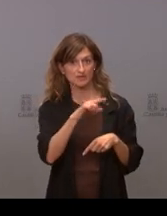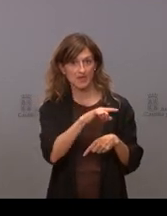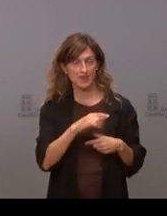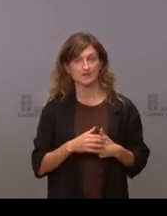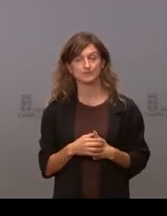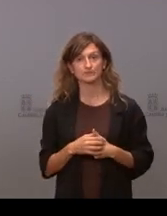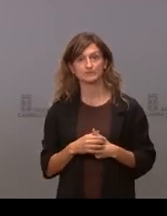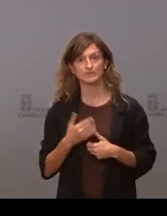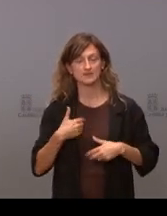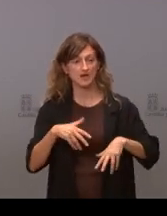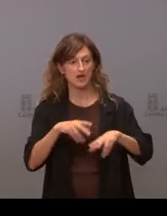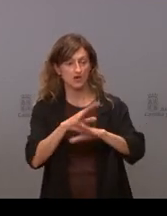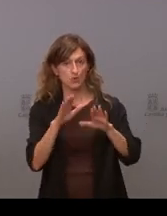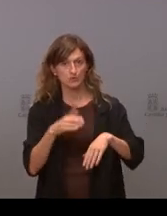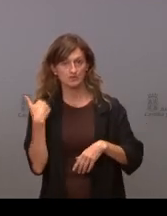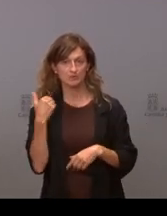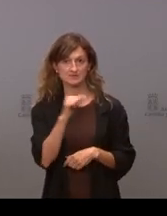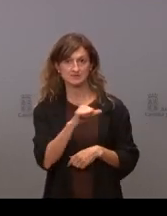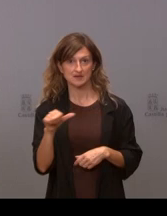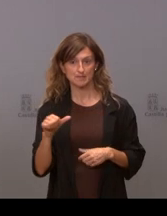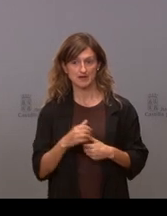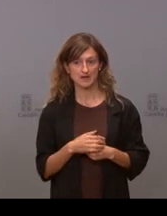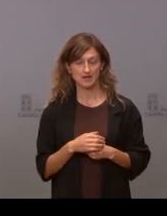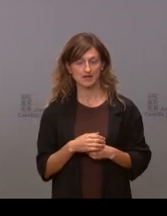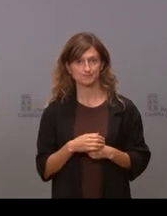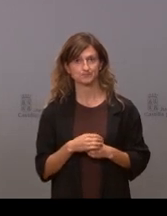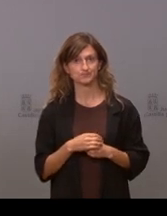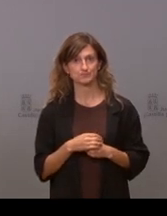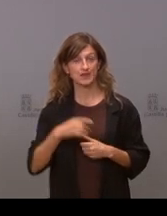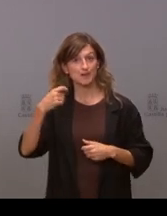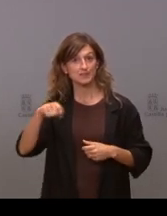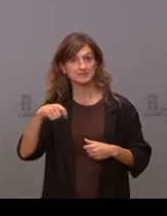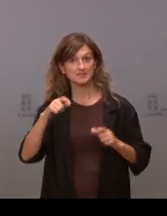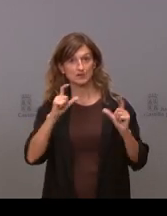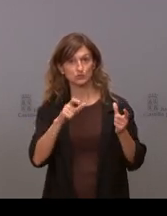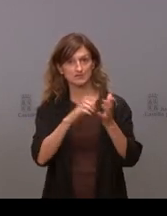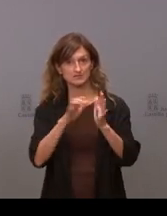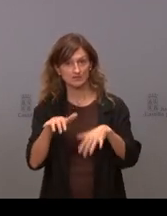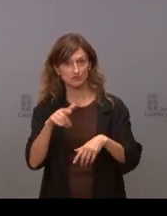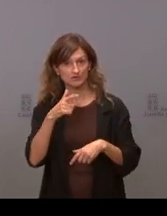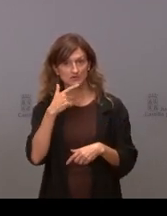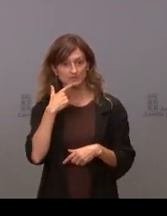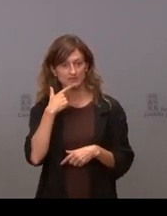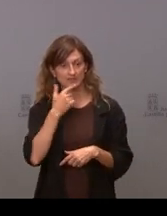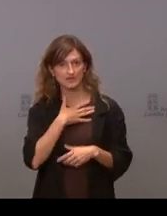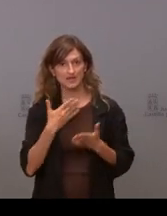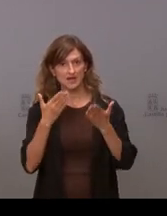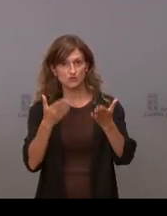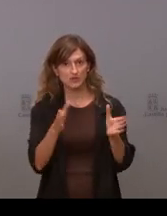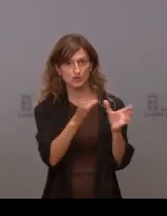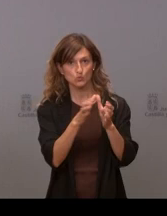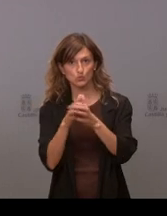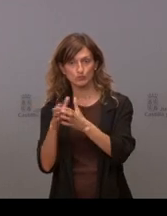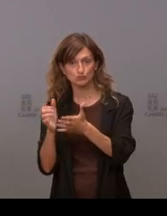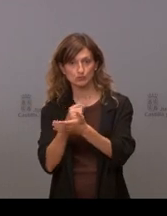y ya para terminar hace una semana tan solo aunque parece muy lejano el presidente de la Junta habló de mano tendida a todos los grupos para